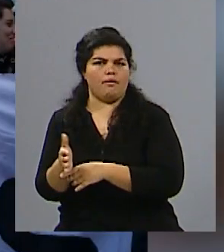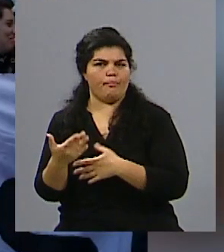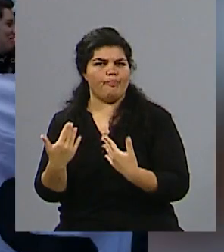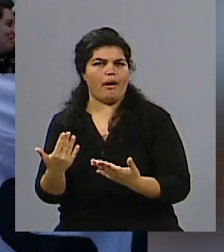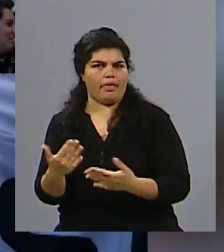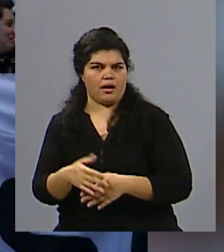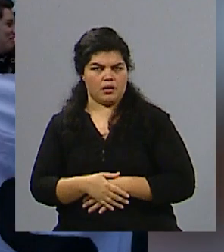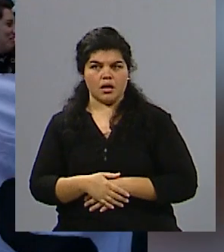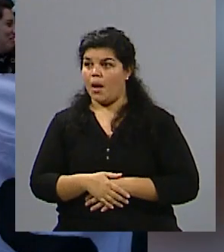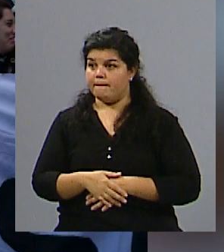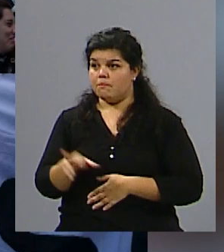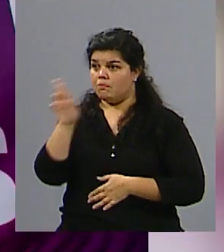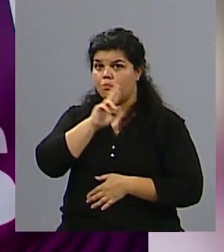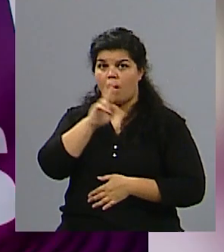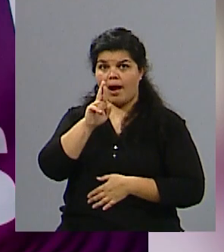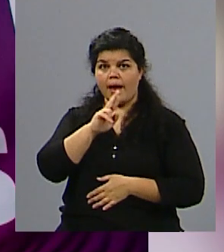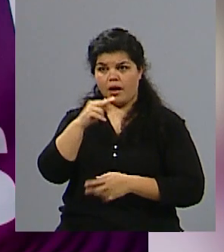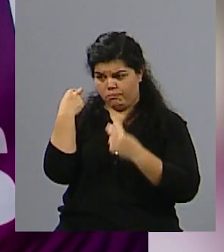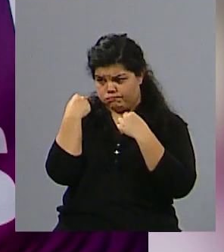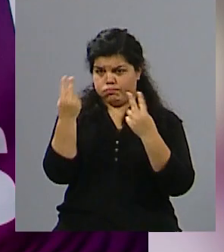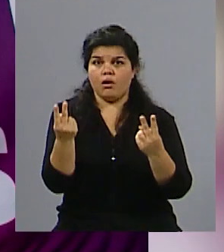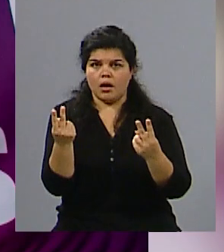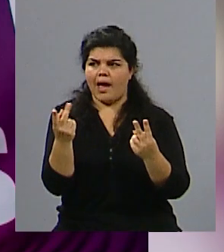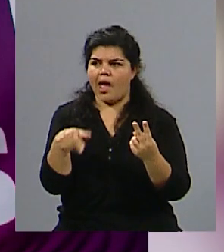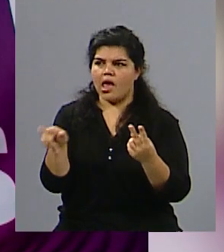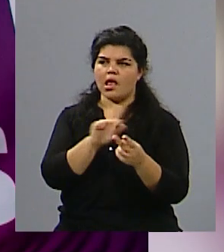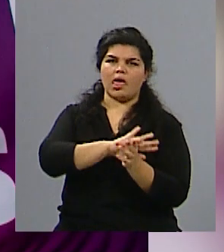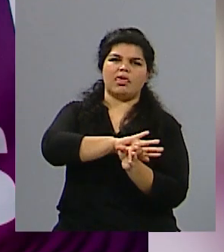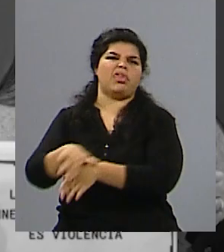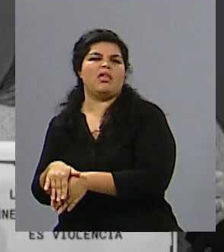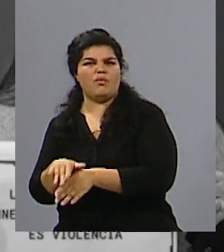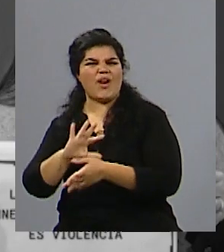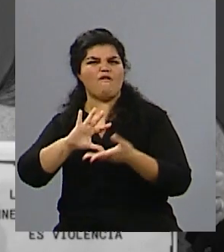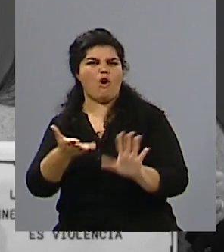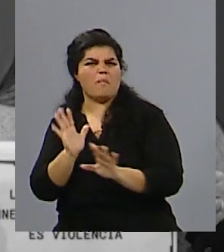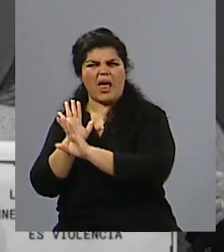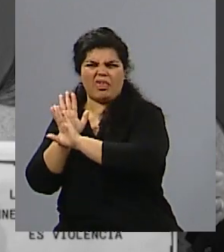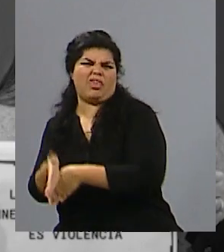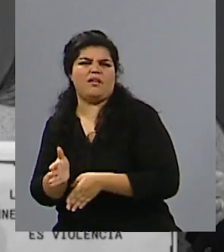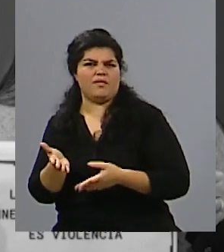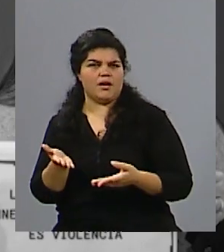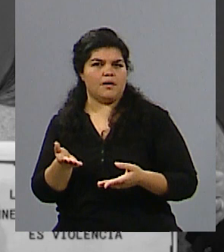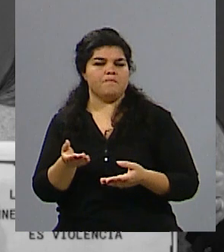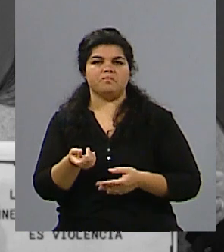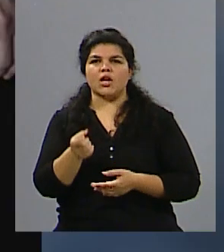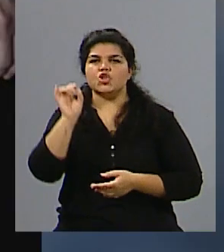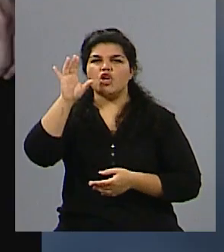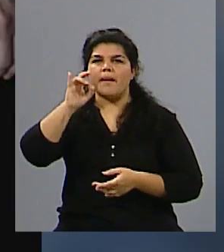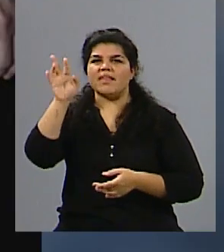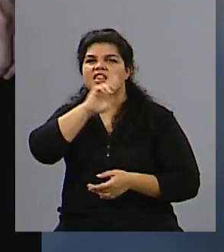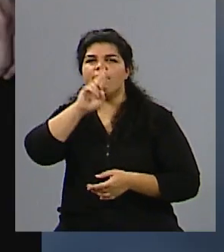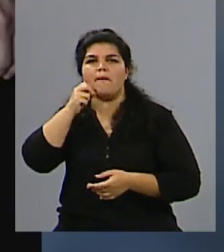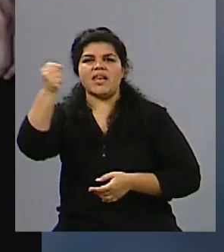aquellas que se atreven a hablar. Y no me refiero solo a activistas feministas, sino también a mujeres políticas, mujeres de partidos